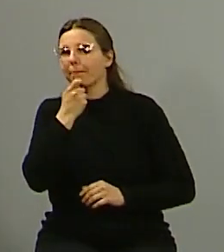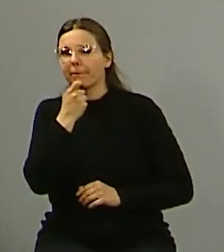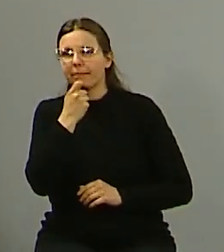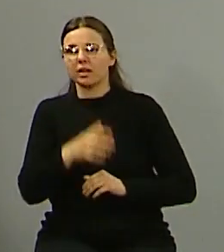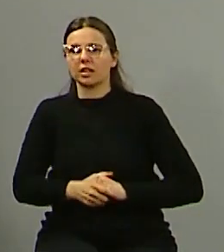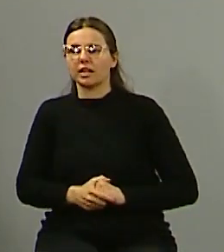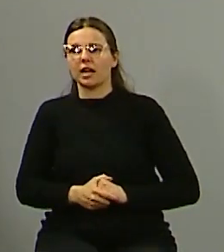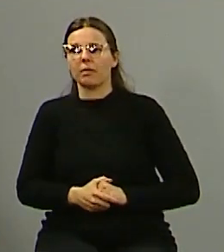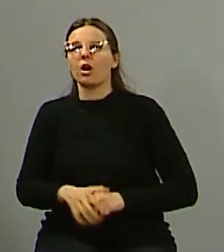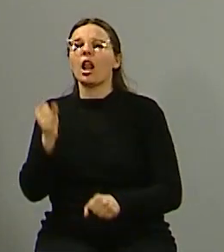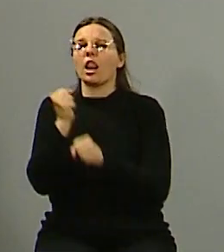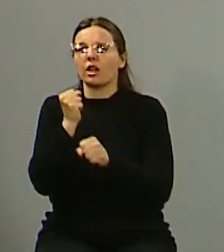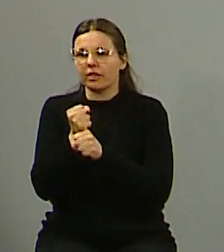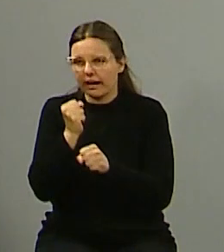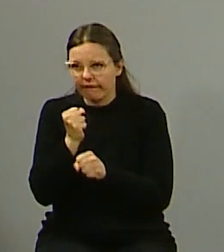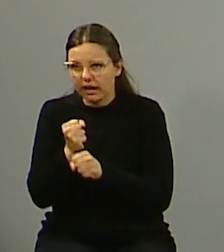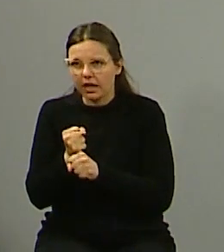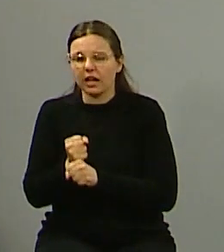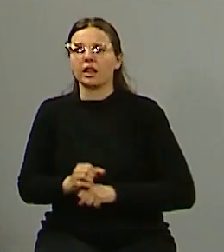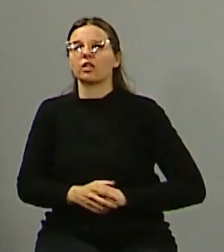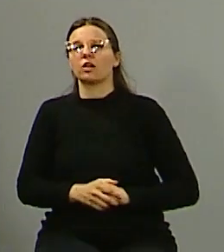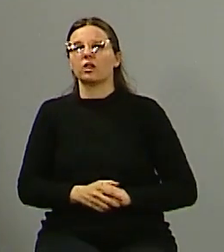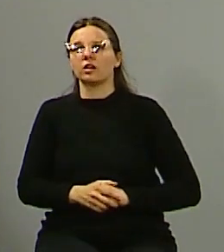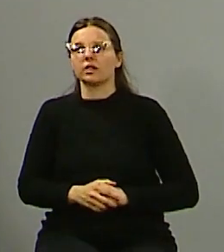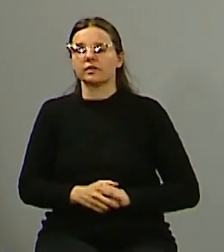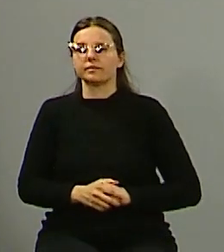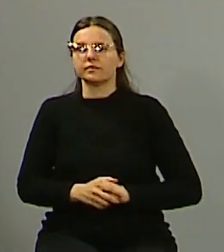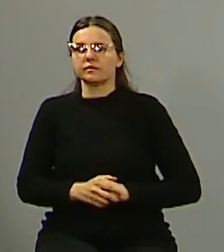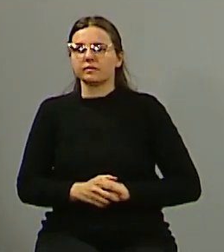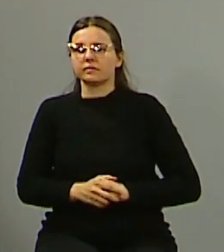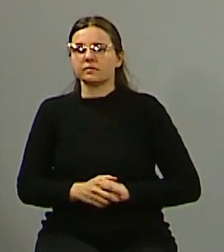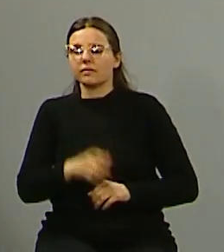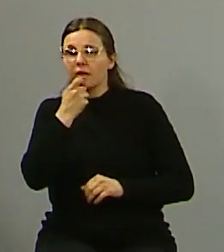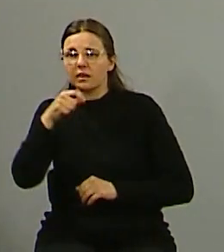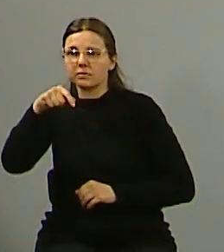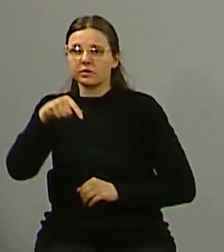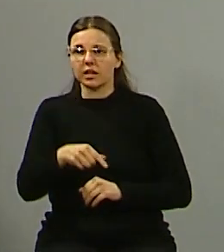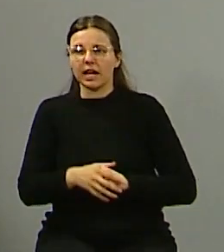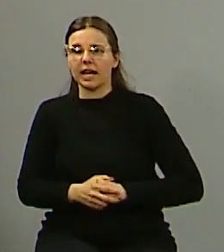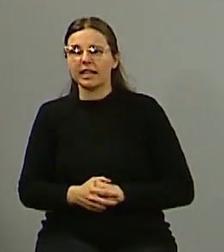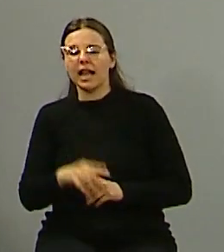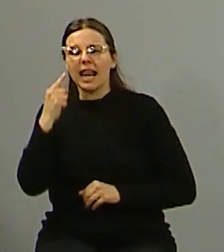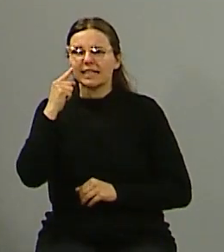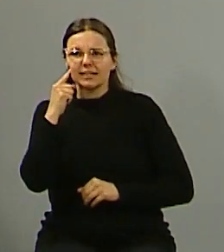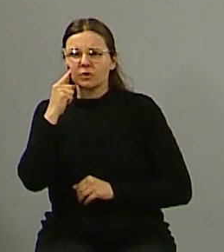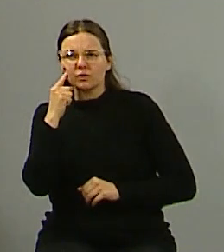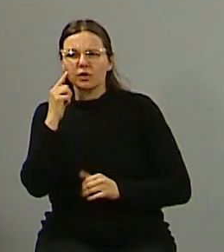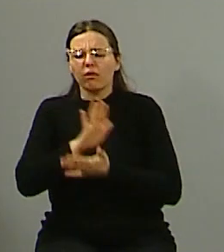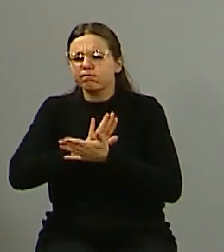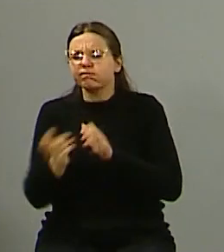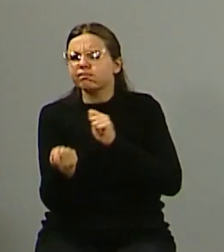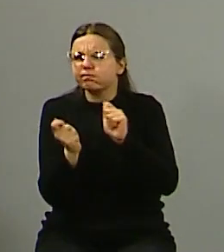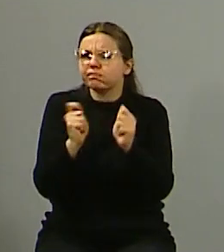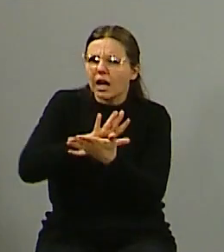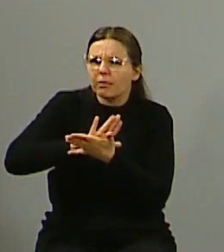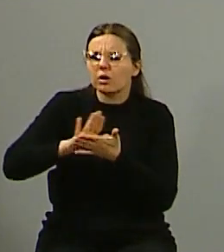el resorte de empleo que a los intendentes también se les exige. Con lo cual, en esa reconfiguración institucional, si vos quisieras, porque la verdad que el intendente es